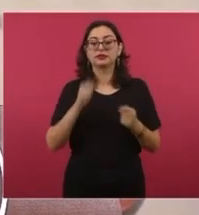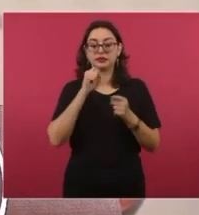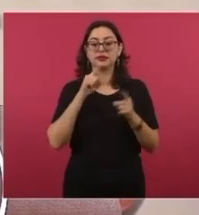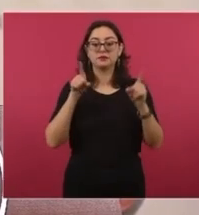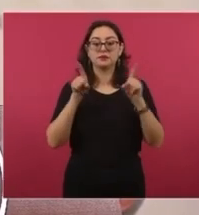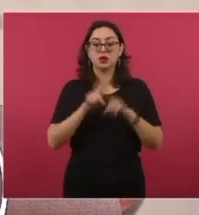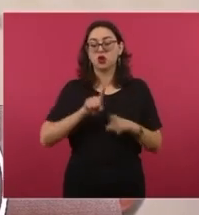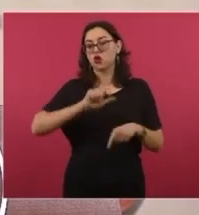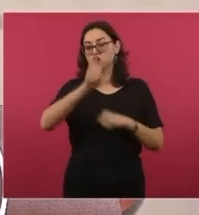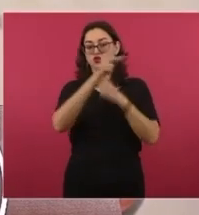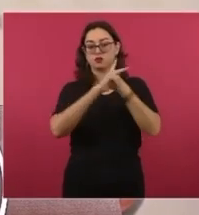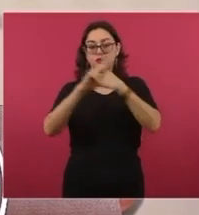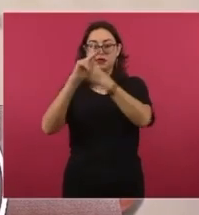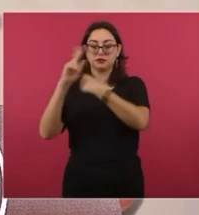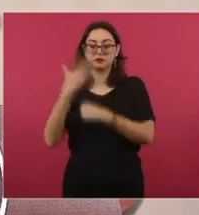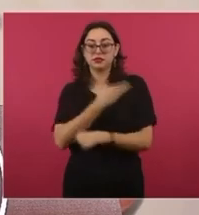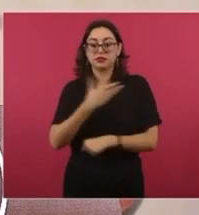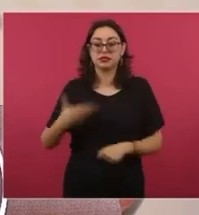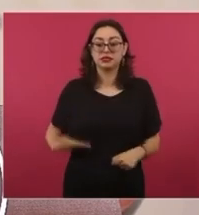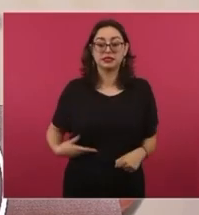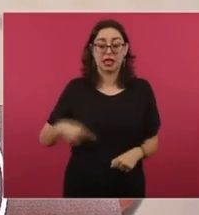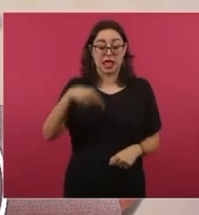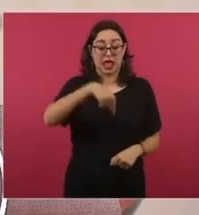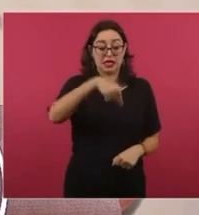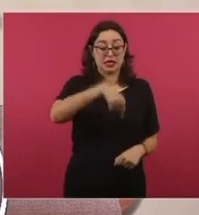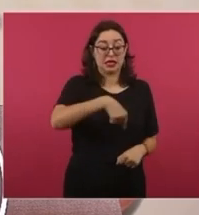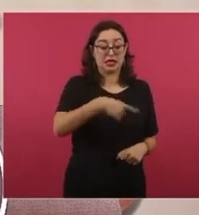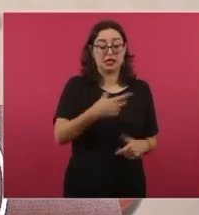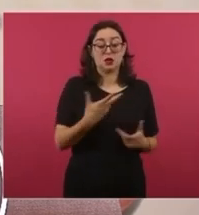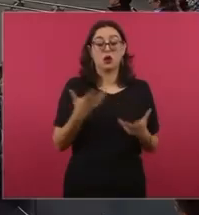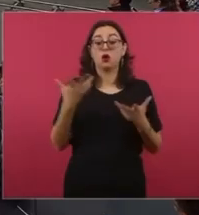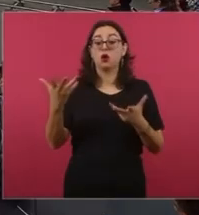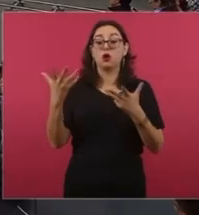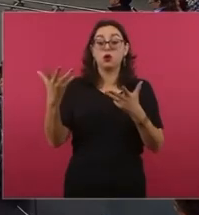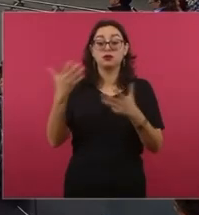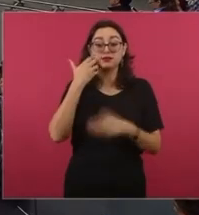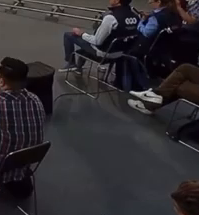México, que no les va muy bien, que digamos.